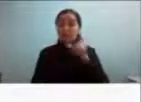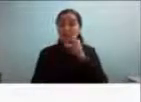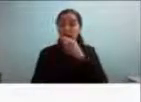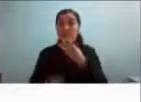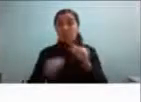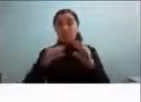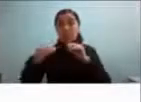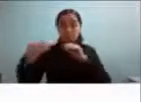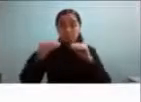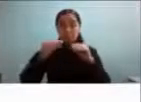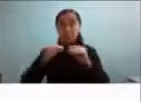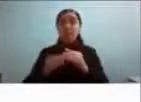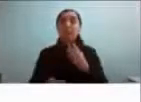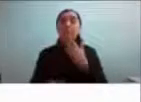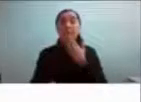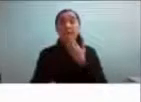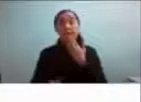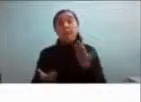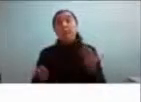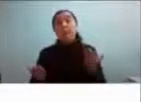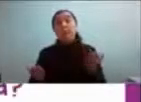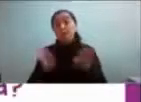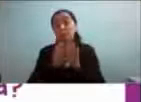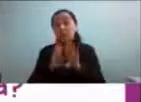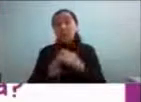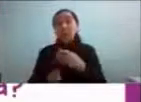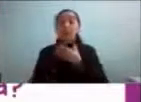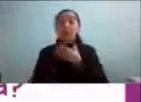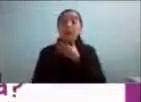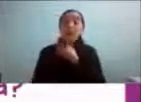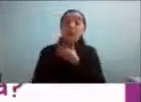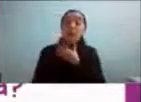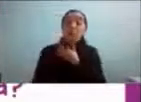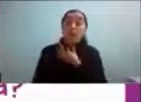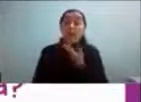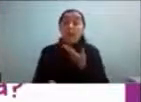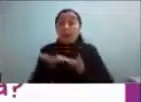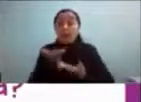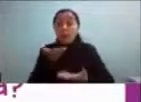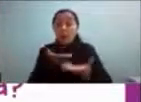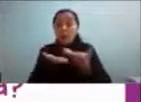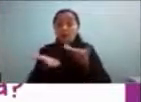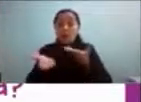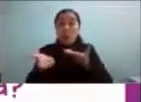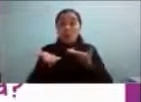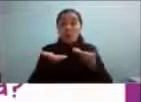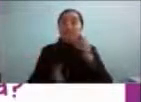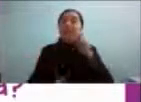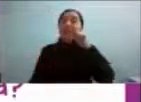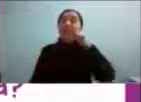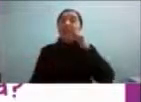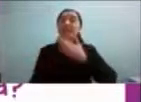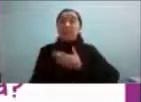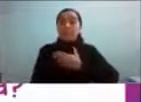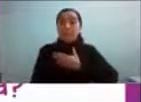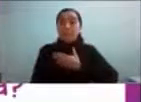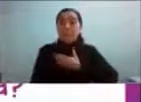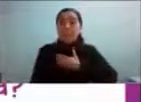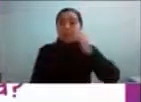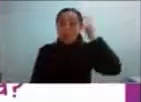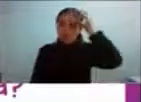y para cerrar en realidad me gustaría compartir qué significado para mí saber